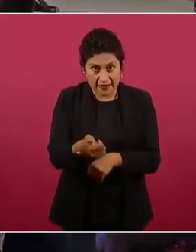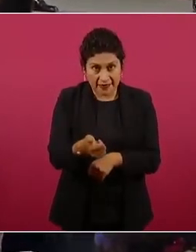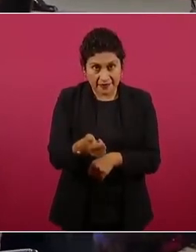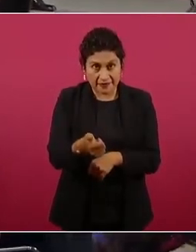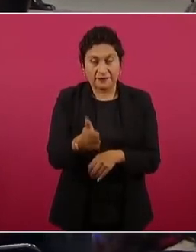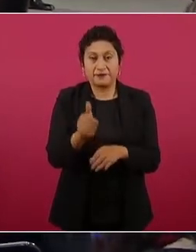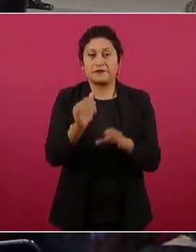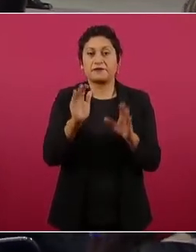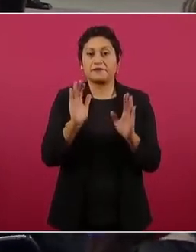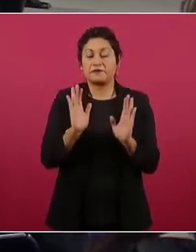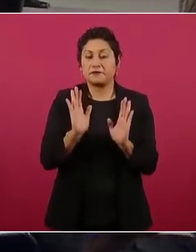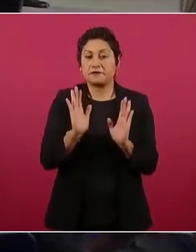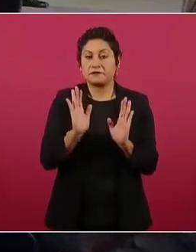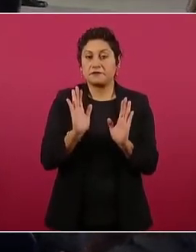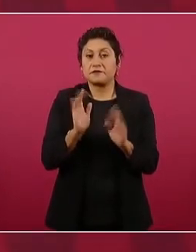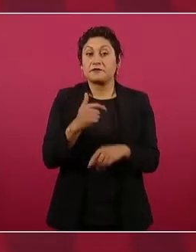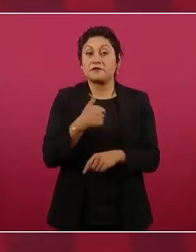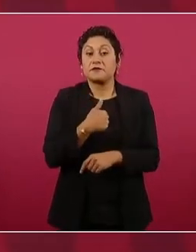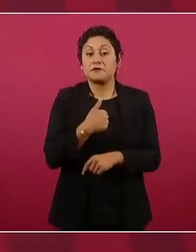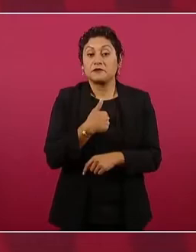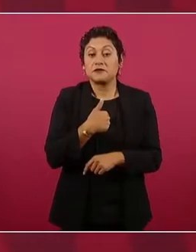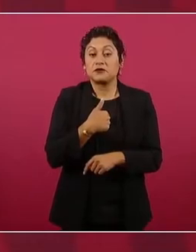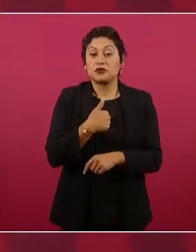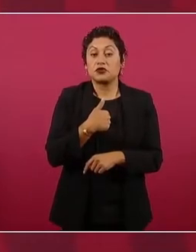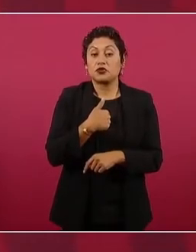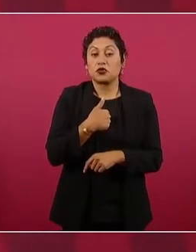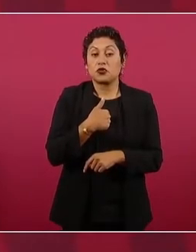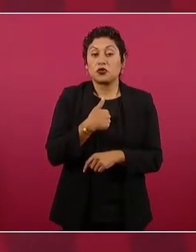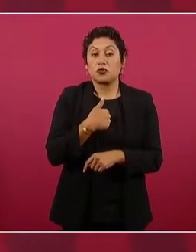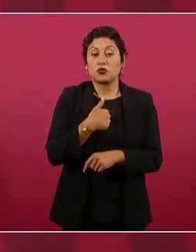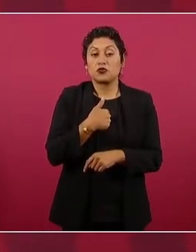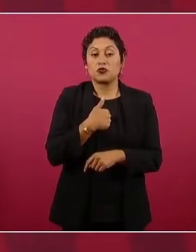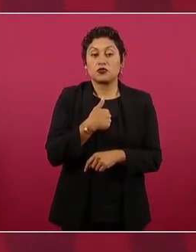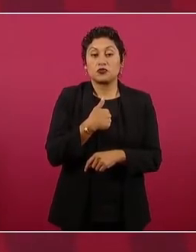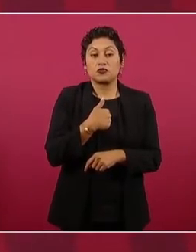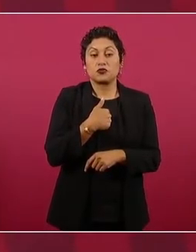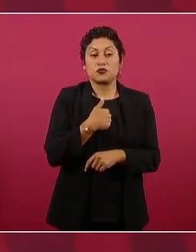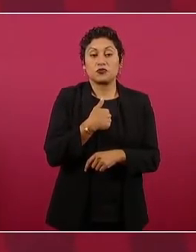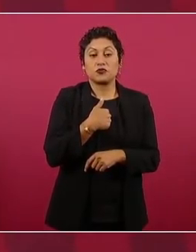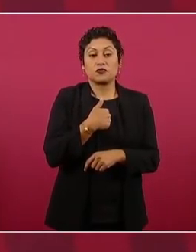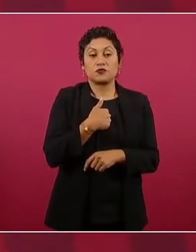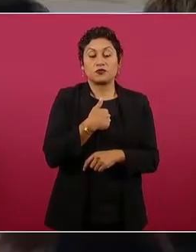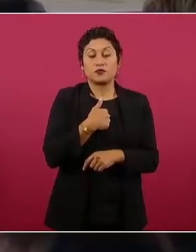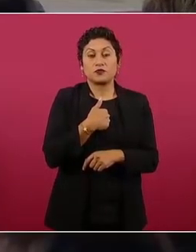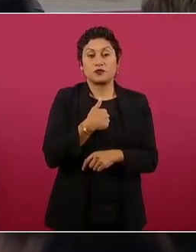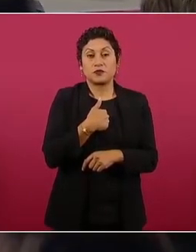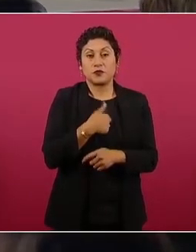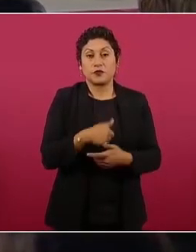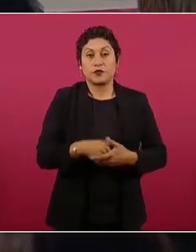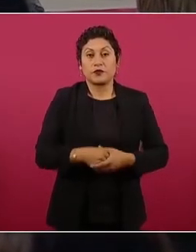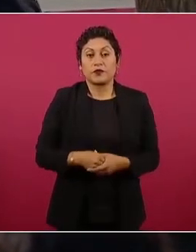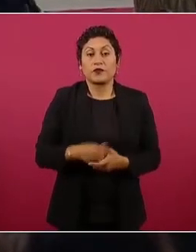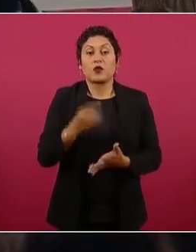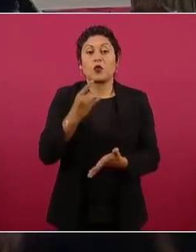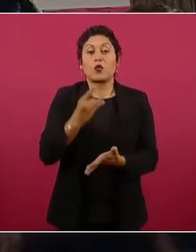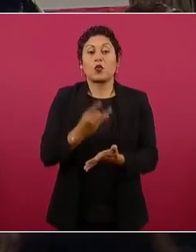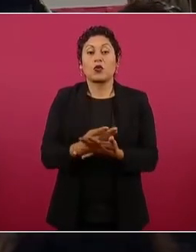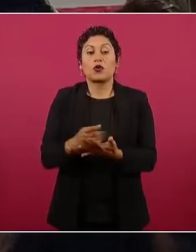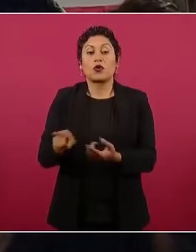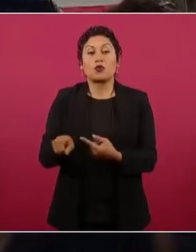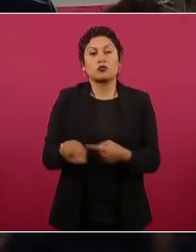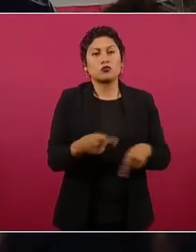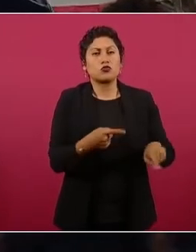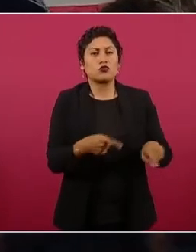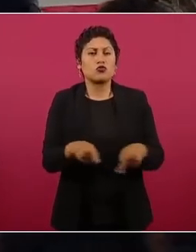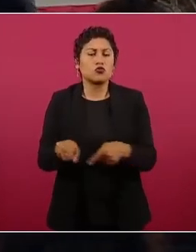esté yo nada más escuchando música clásica y